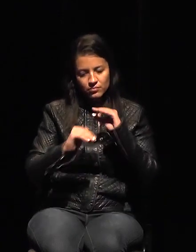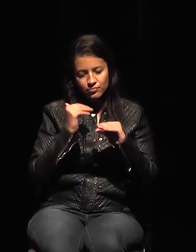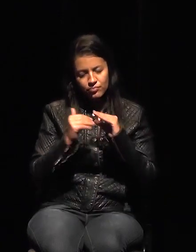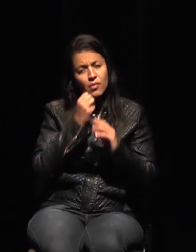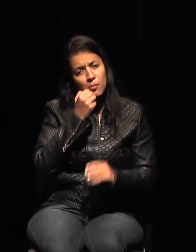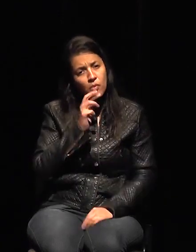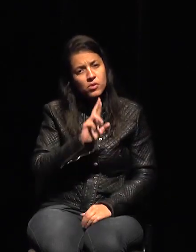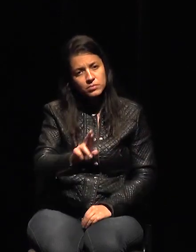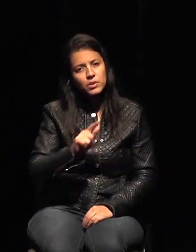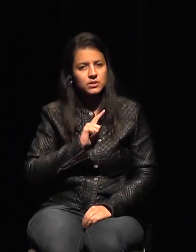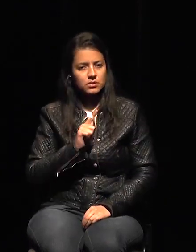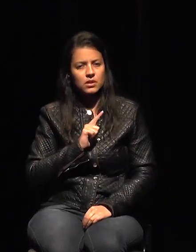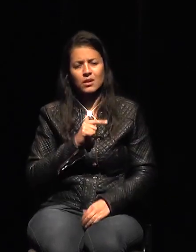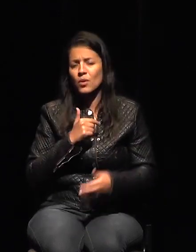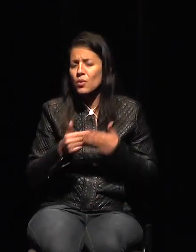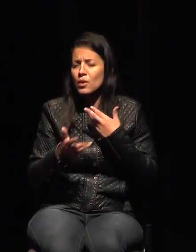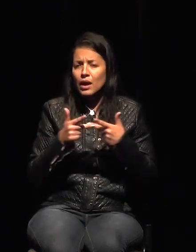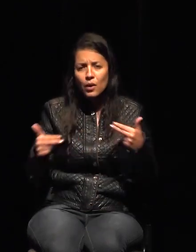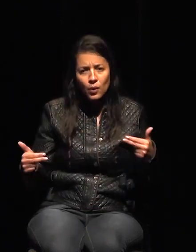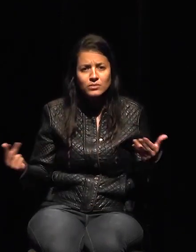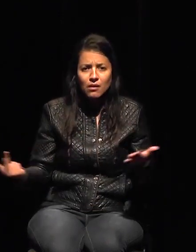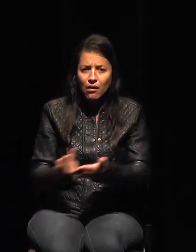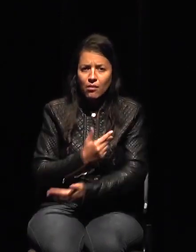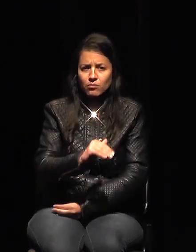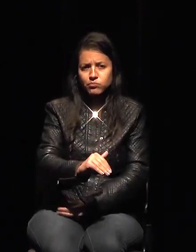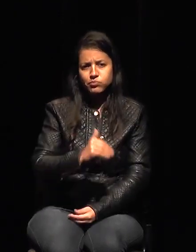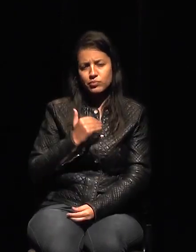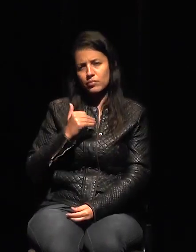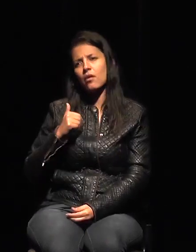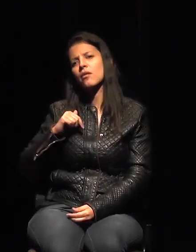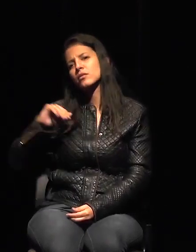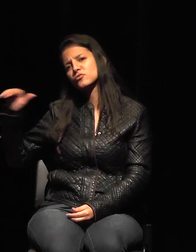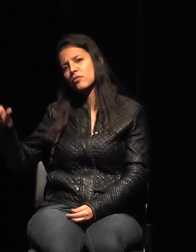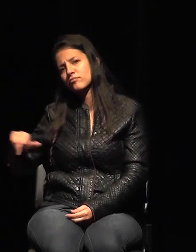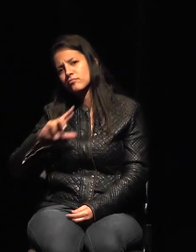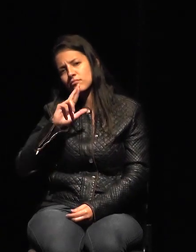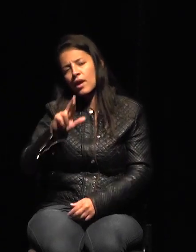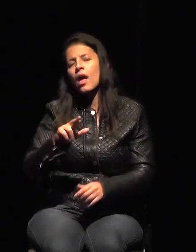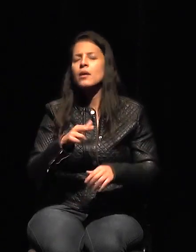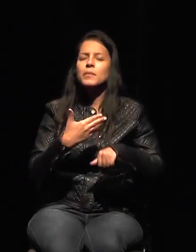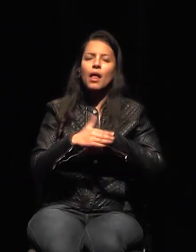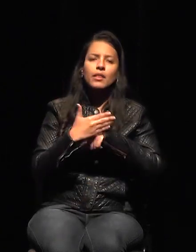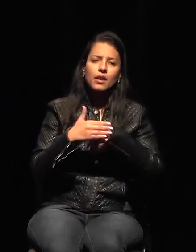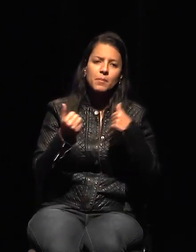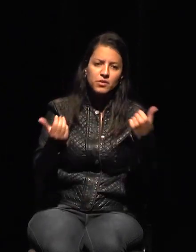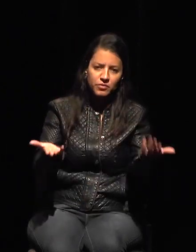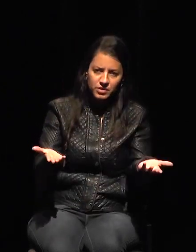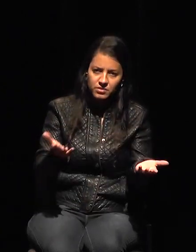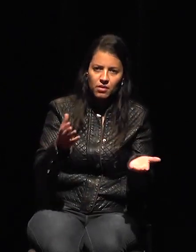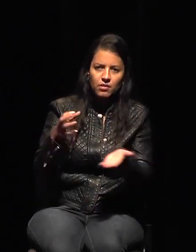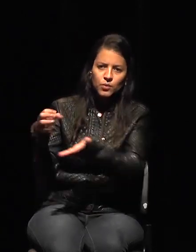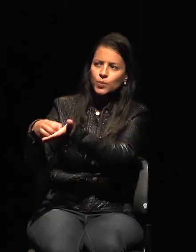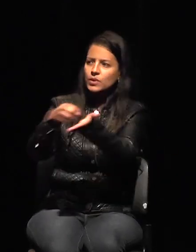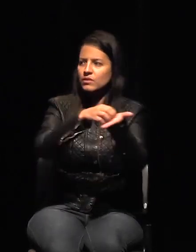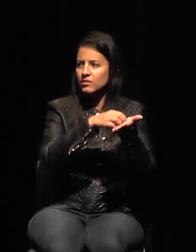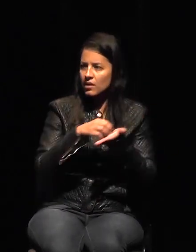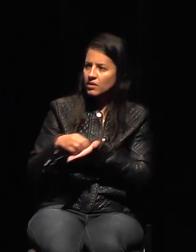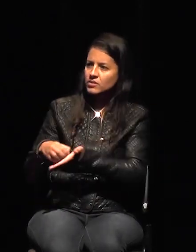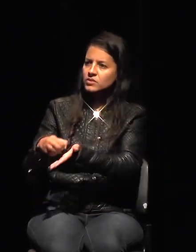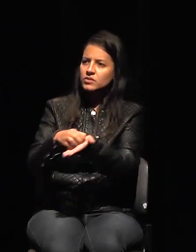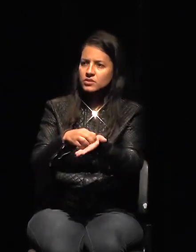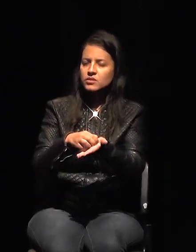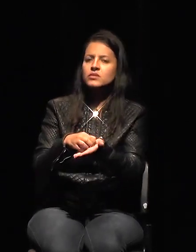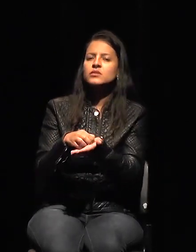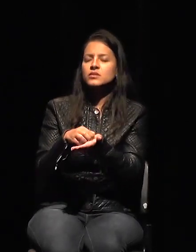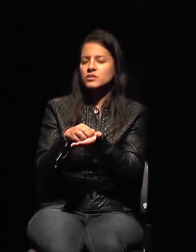tanto para capacitaciones como para acciones, en diferentes unidades, con los diferentes jefes y regiones fiscales.